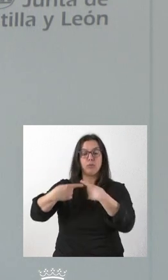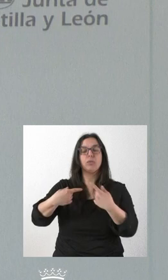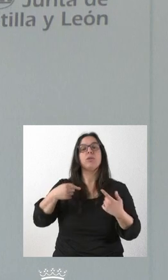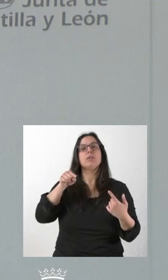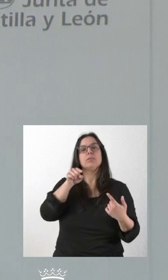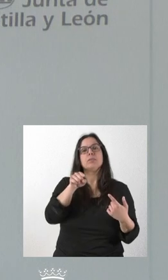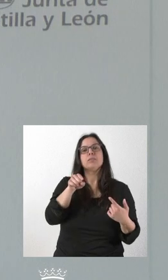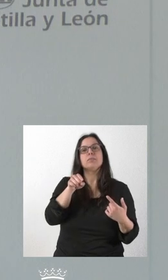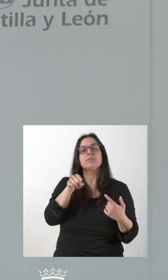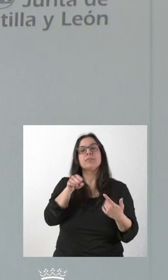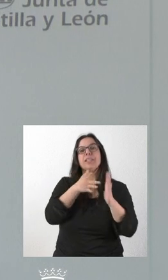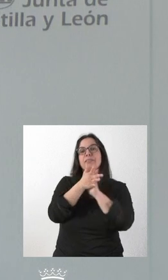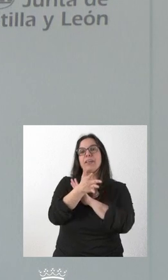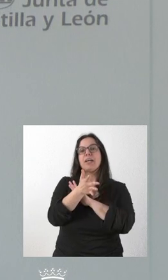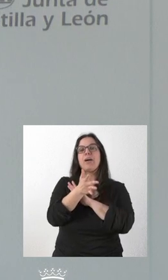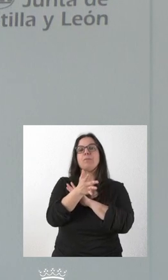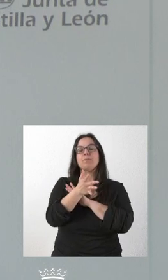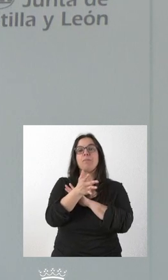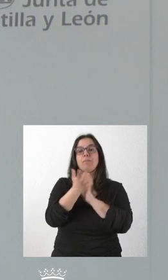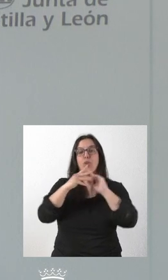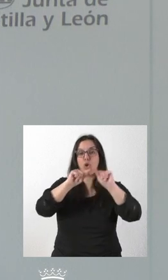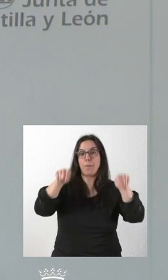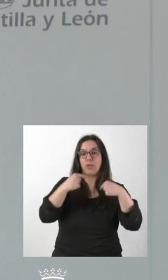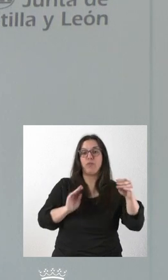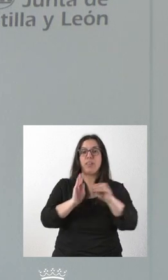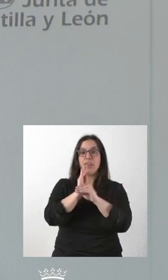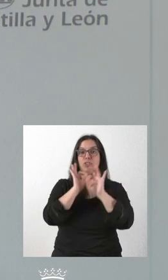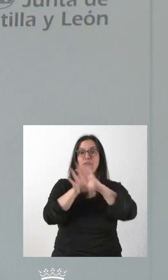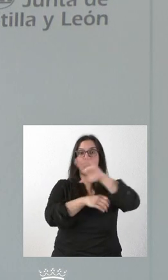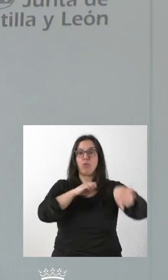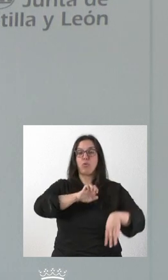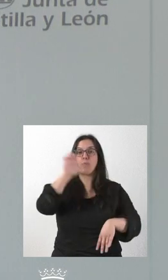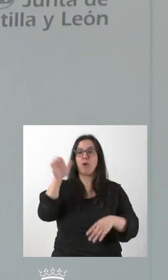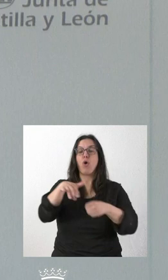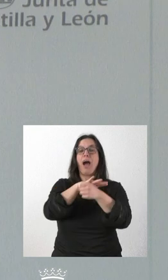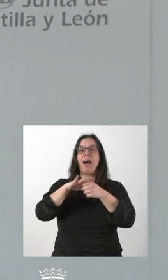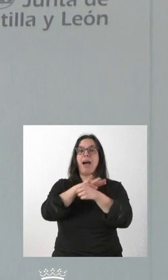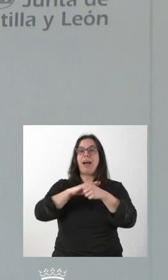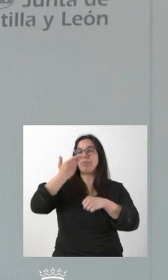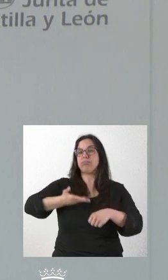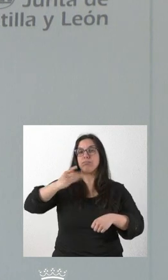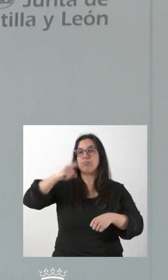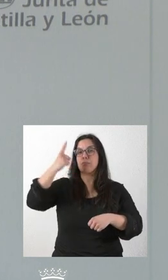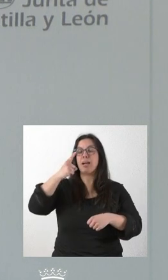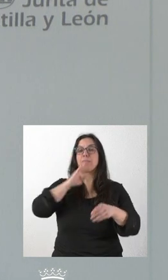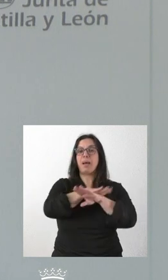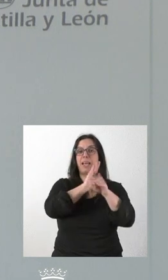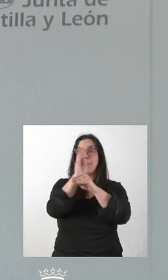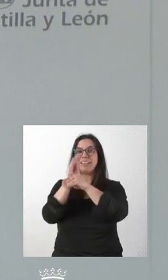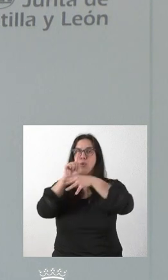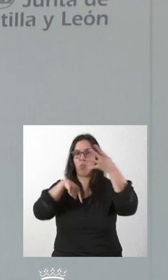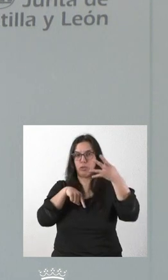Estamos hablando de que este convenio y esta financiación de los fondos europeos tiene cuatro áreas fundamentales de inversión.